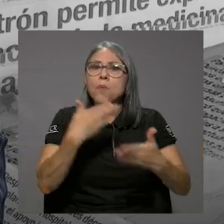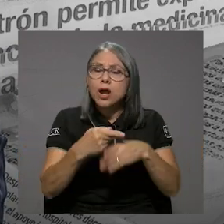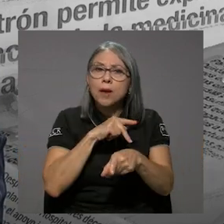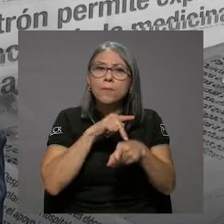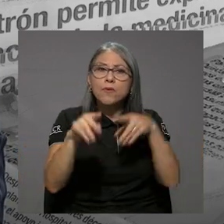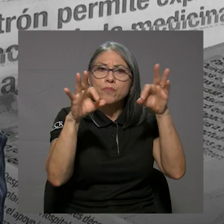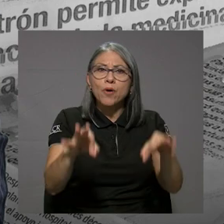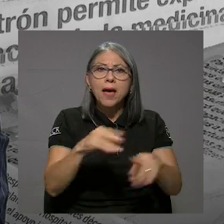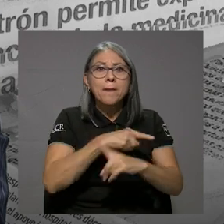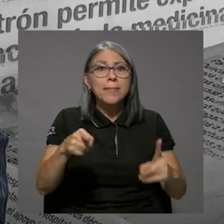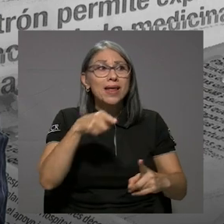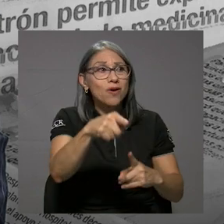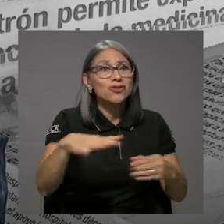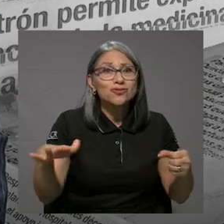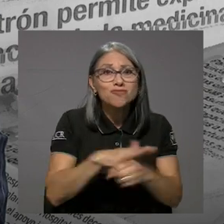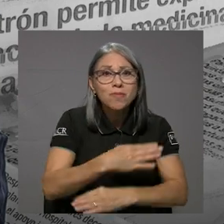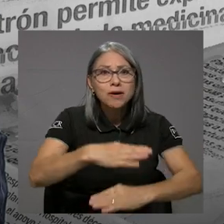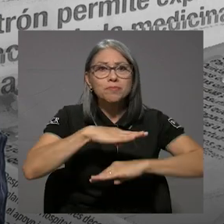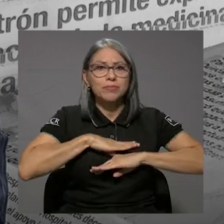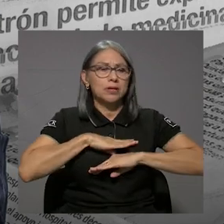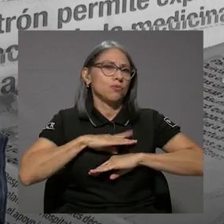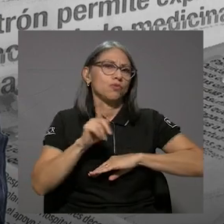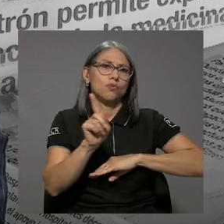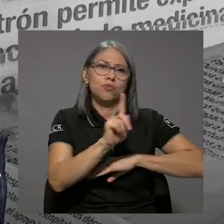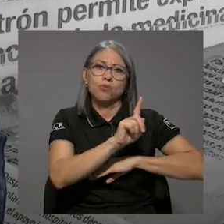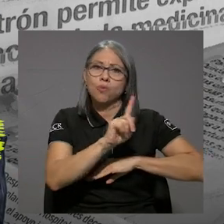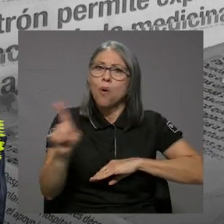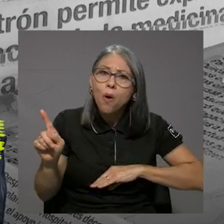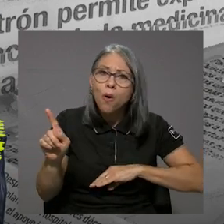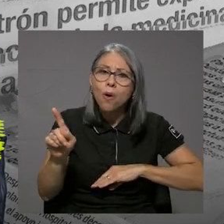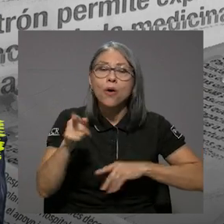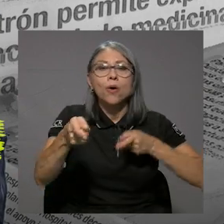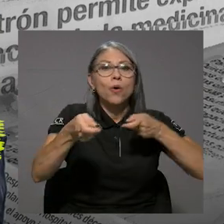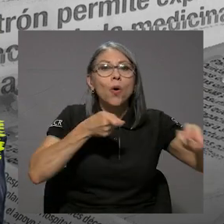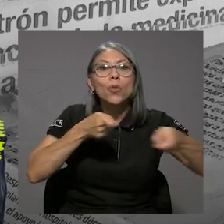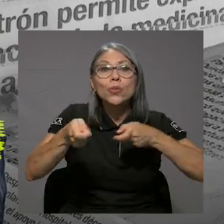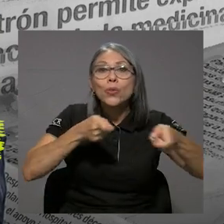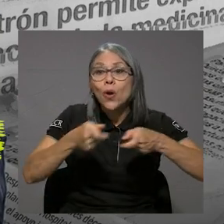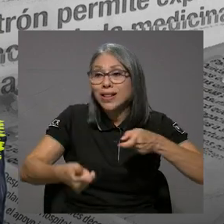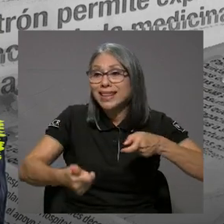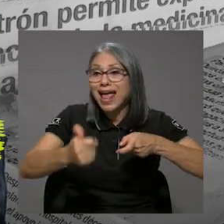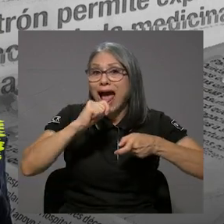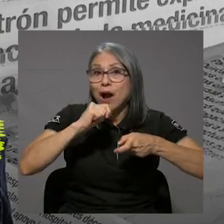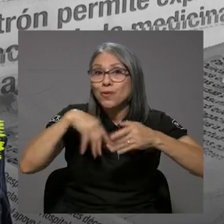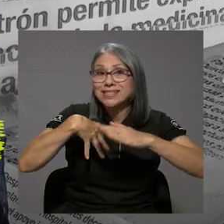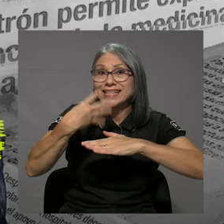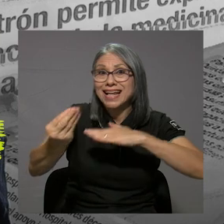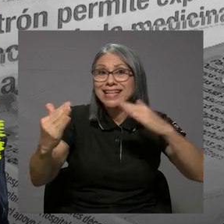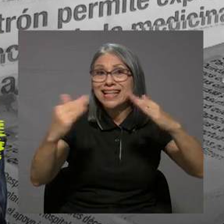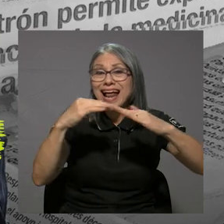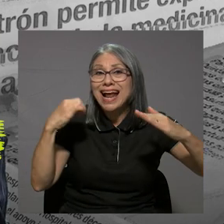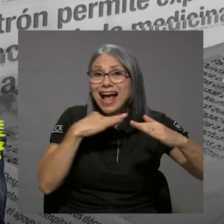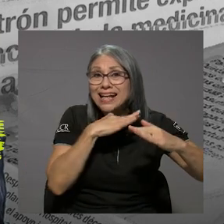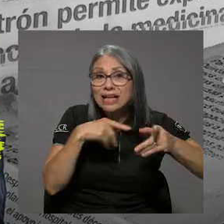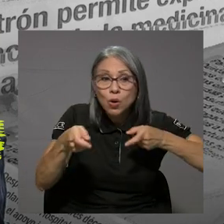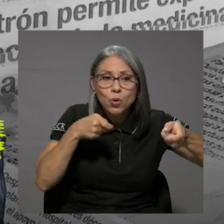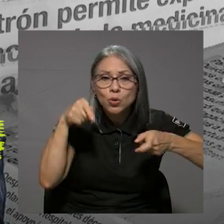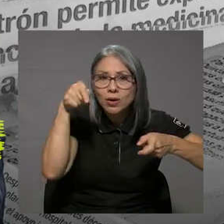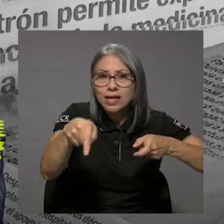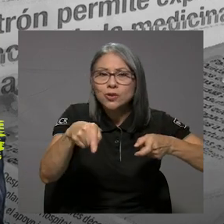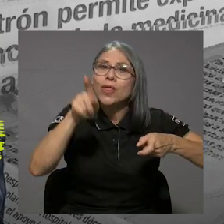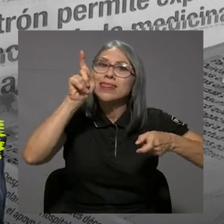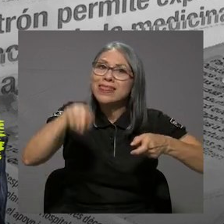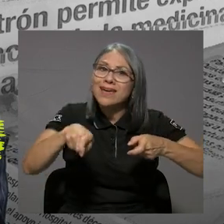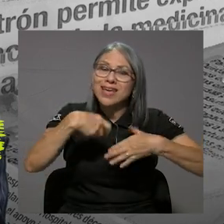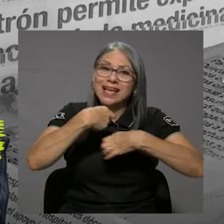dan abasto. O sea, el control de los vertidos de aguas residuales. Se tienen que presentar reportes operacionales.